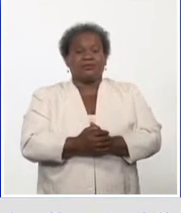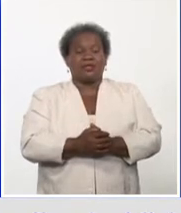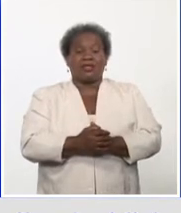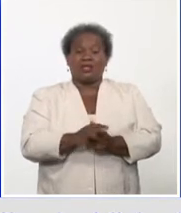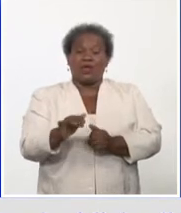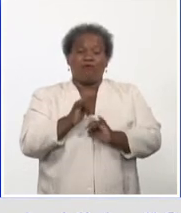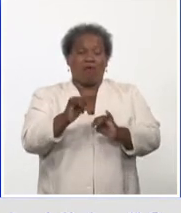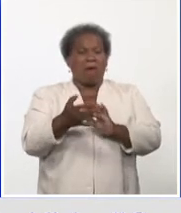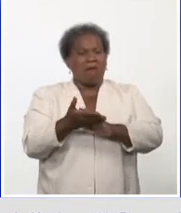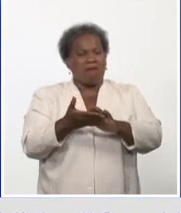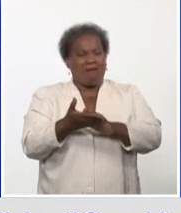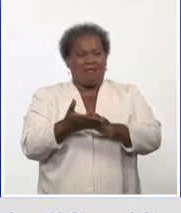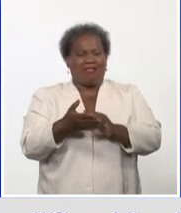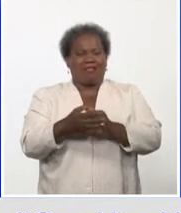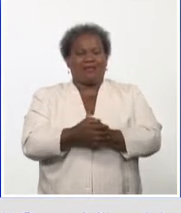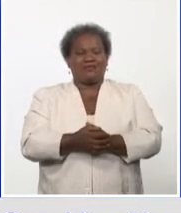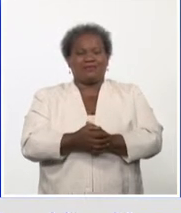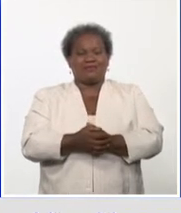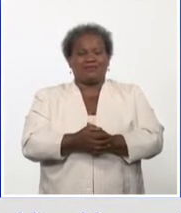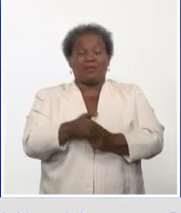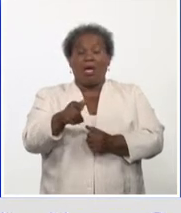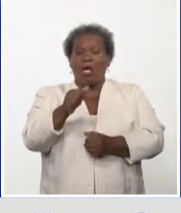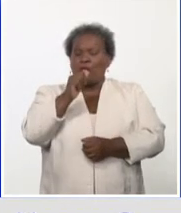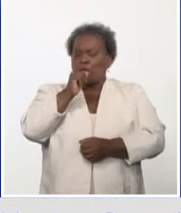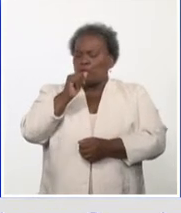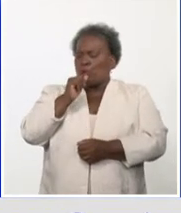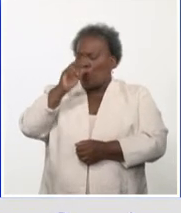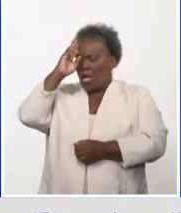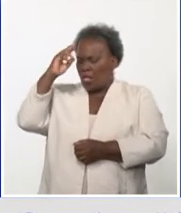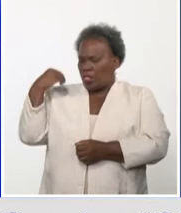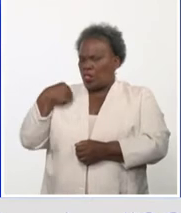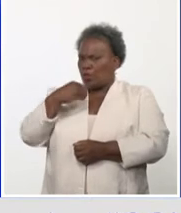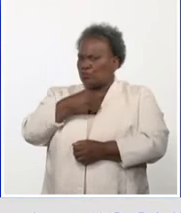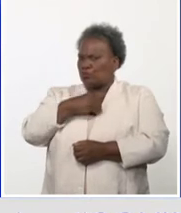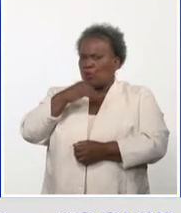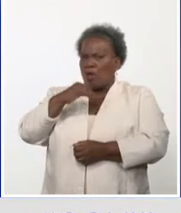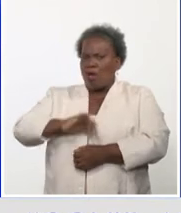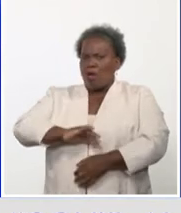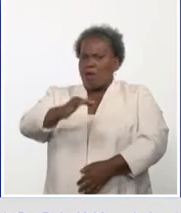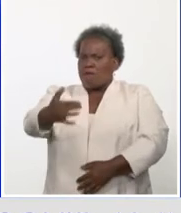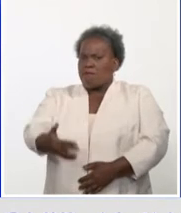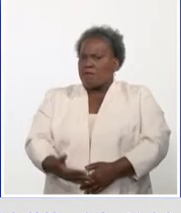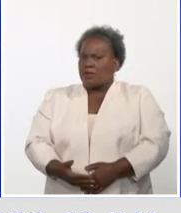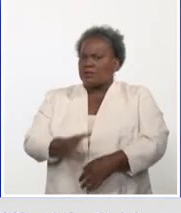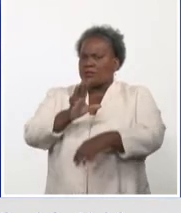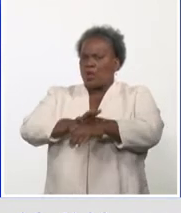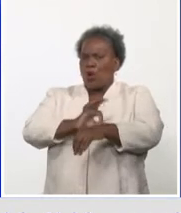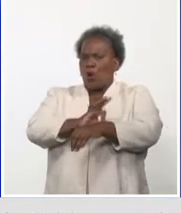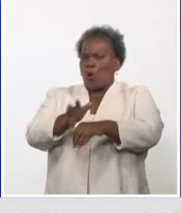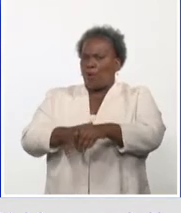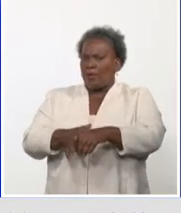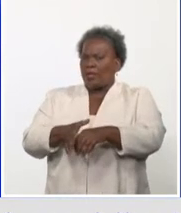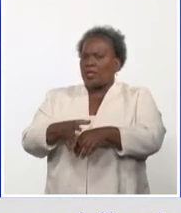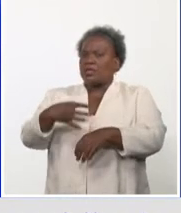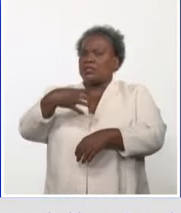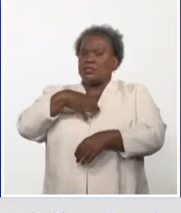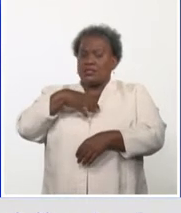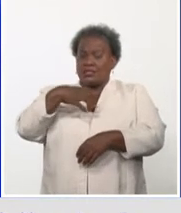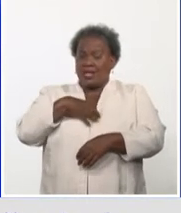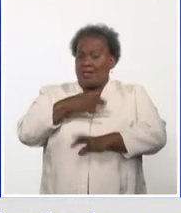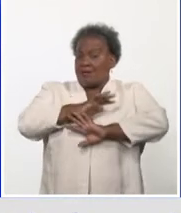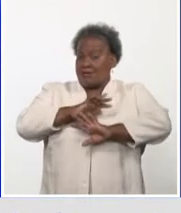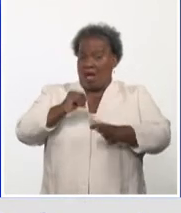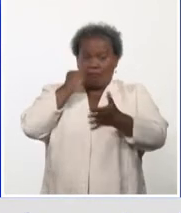espacio. Doctora, ante las dudas, una embarazada con COVID-19, ¿tiene la COVID-19? Lamentablemente se